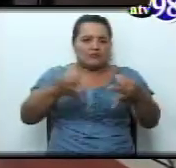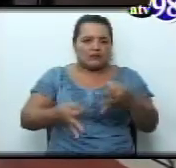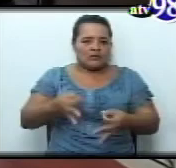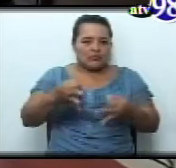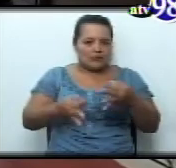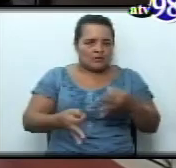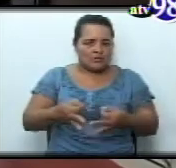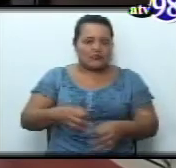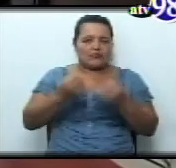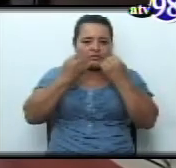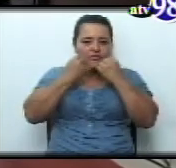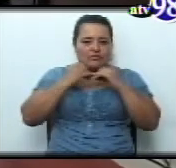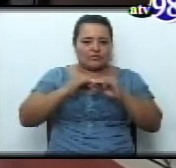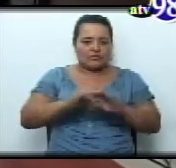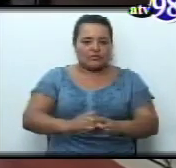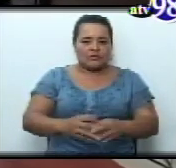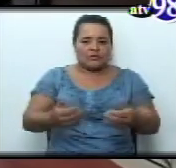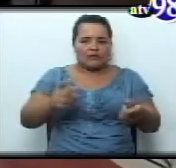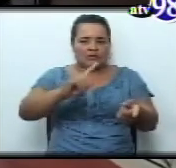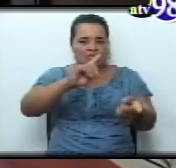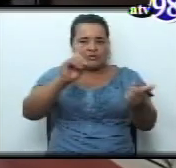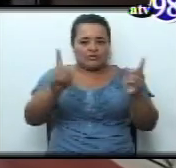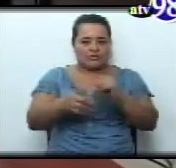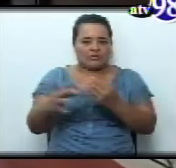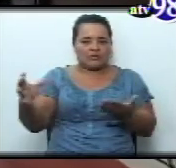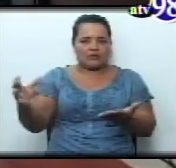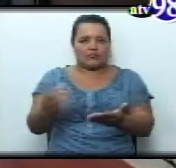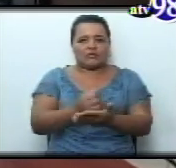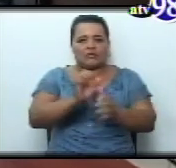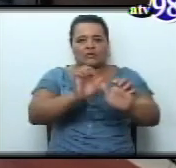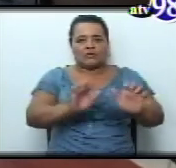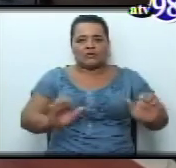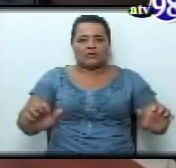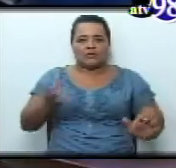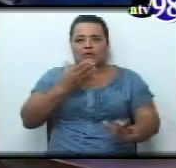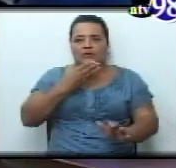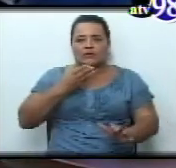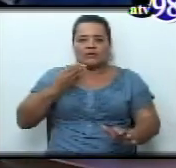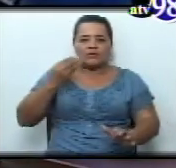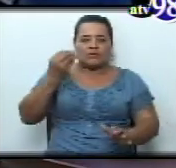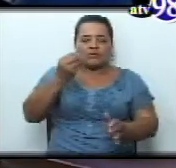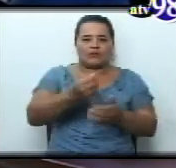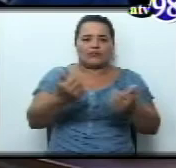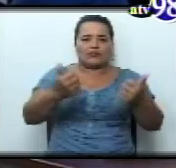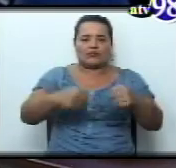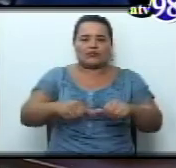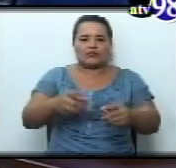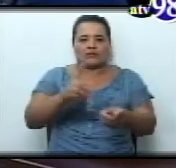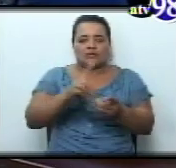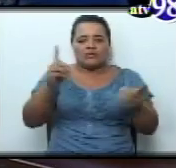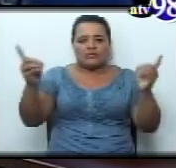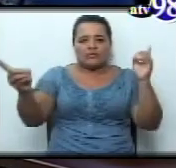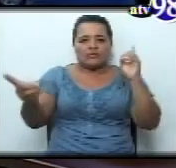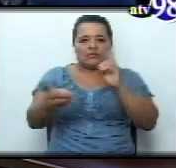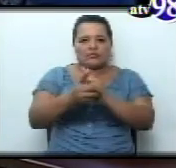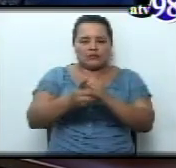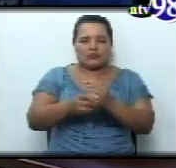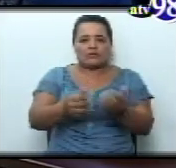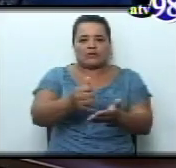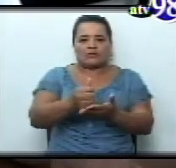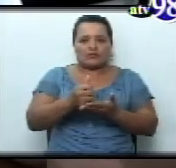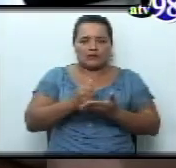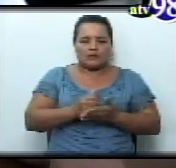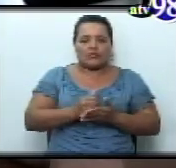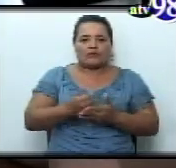consultados de efectuarse reformas al Código de la Niñez y la Adolescencia, éstas deben afianzarse en el actual